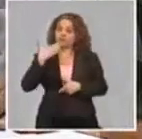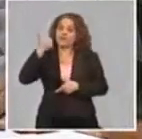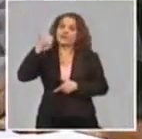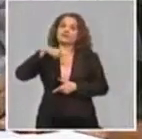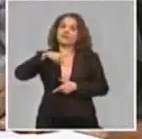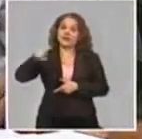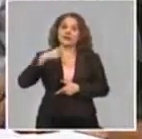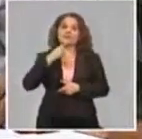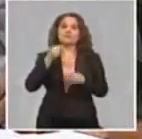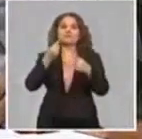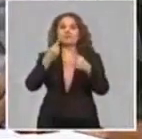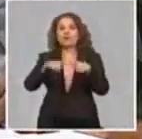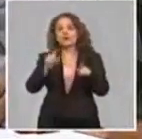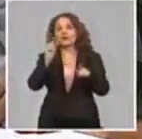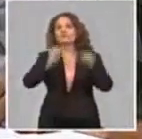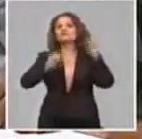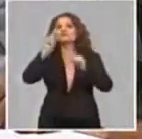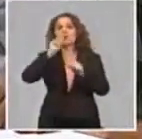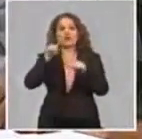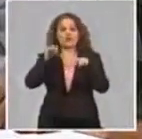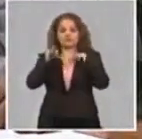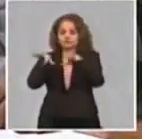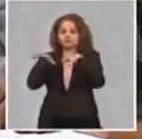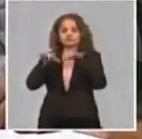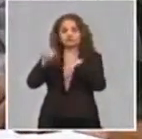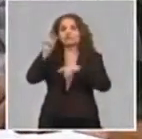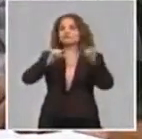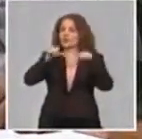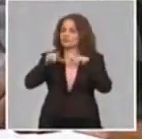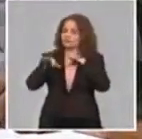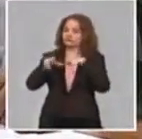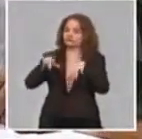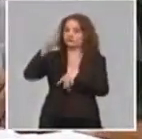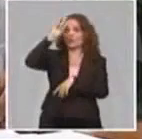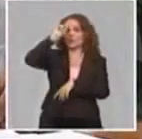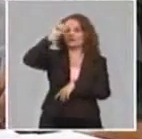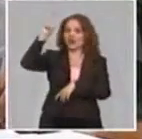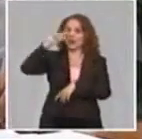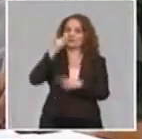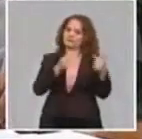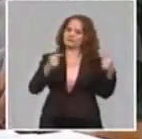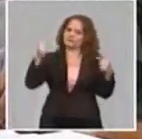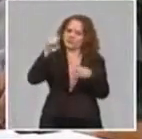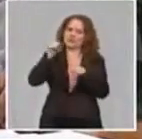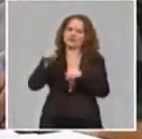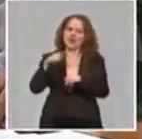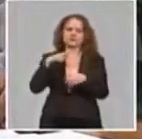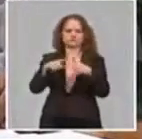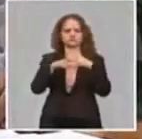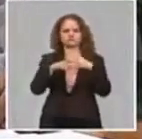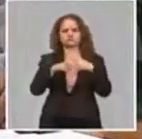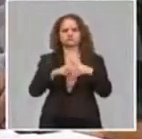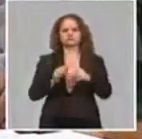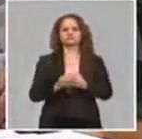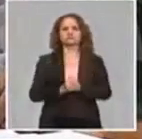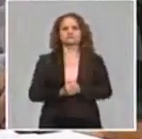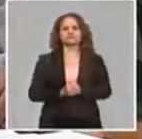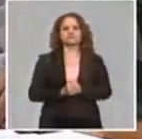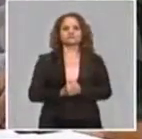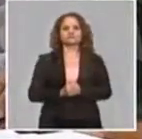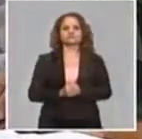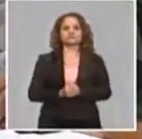de flujo de personas que estaban arribando a estos lugares. Ahora hay una cosa que yo creo que debemos destacar, los constructores empezaron en los